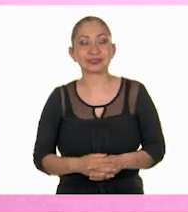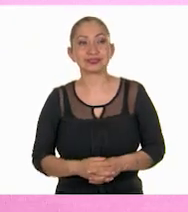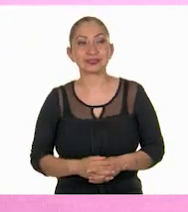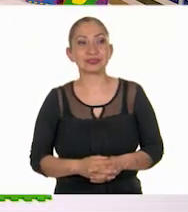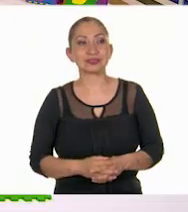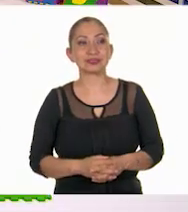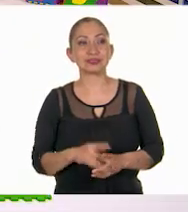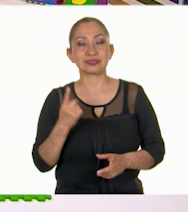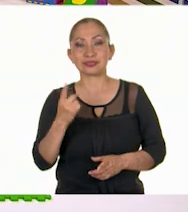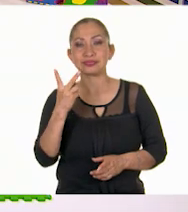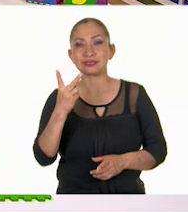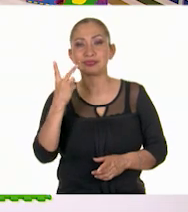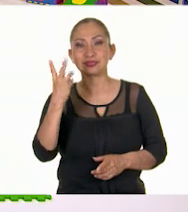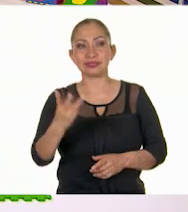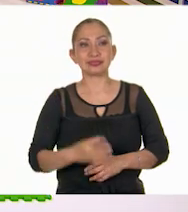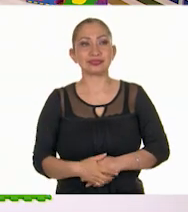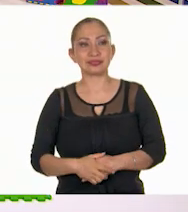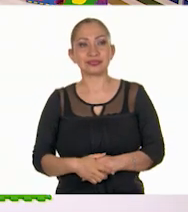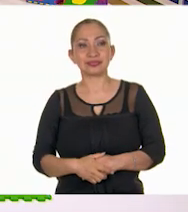Una, dos.